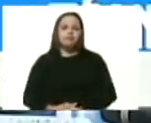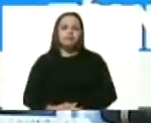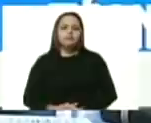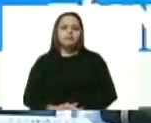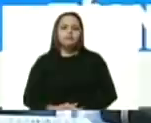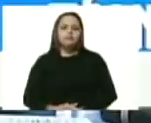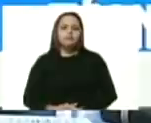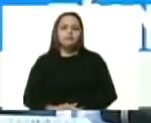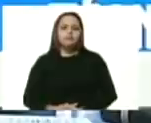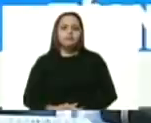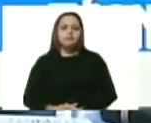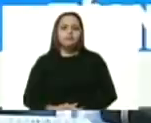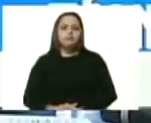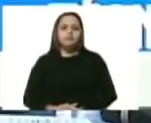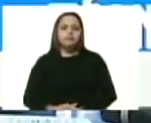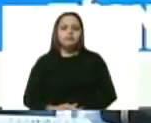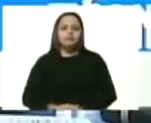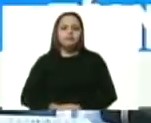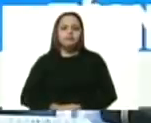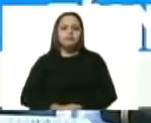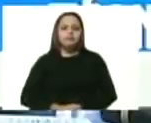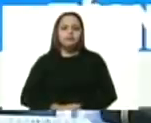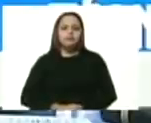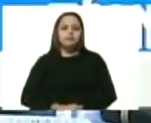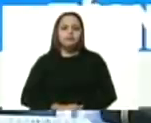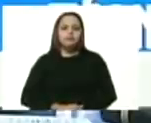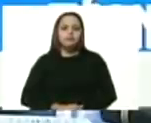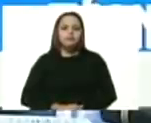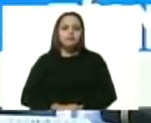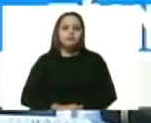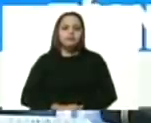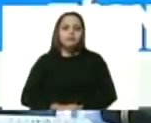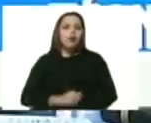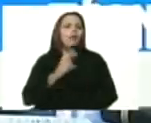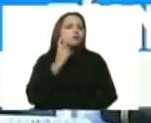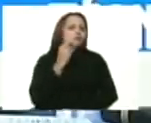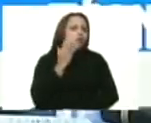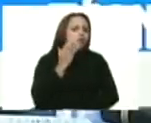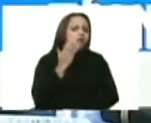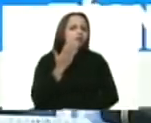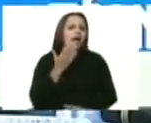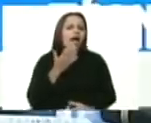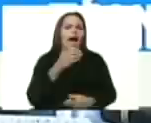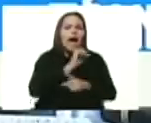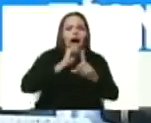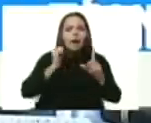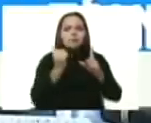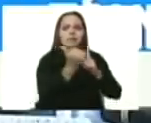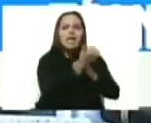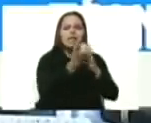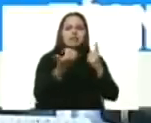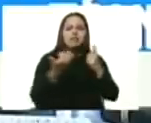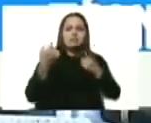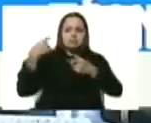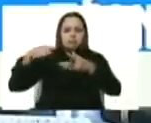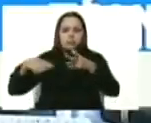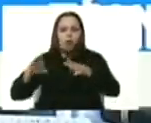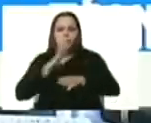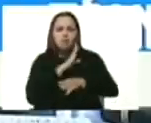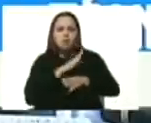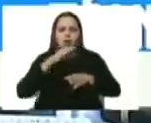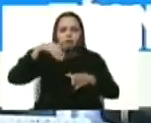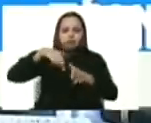no solamente en nuestra naturaleza, en nuestras riquezas materiales, sino